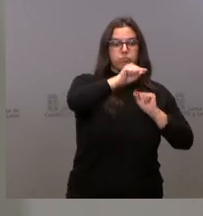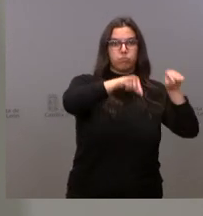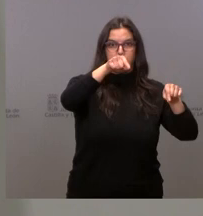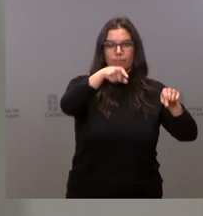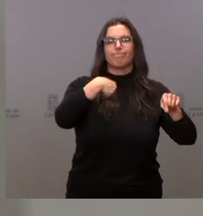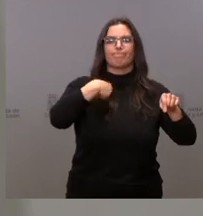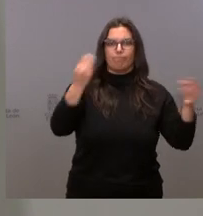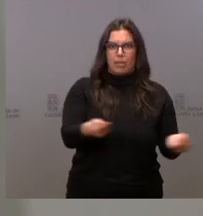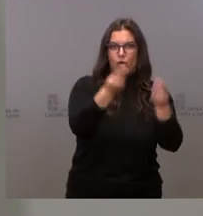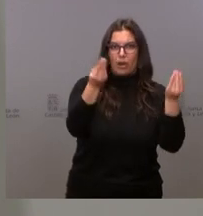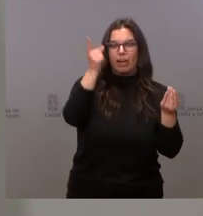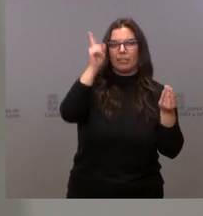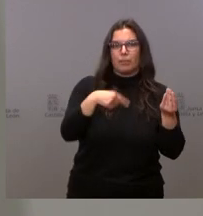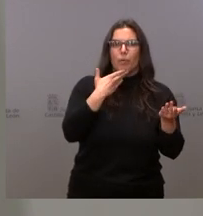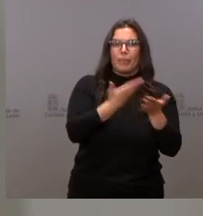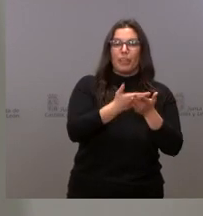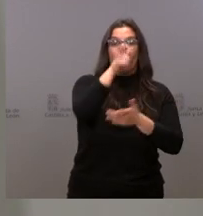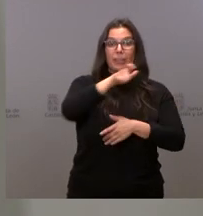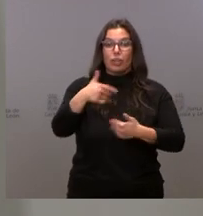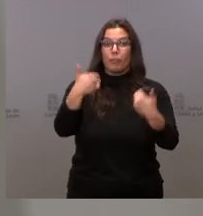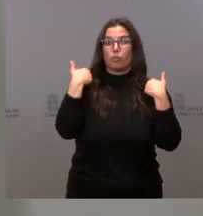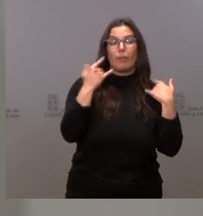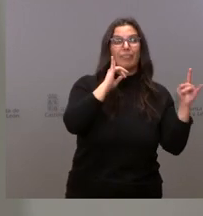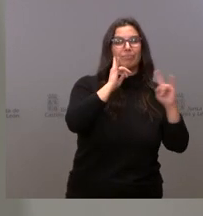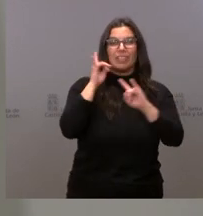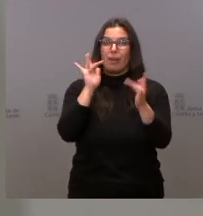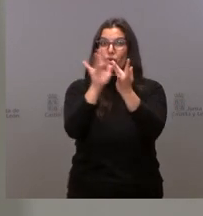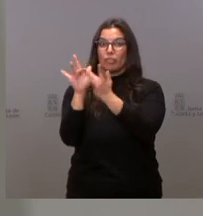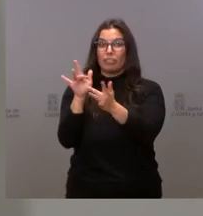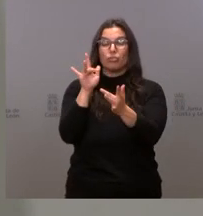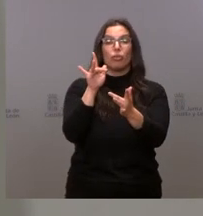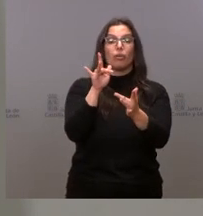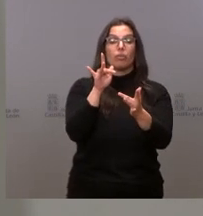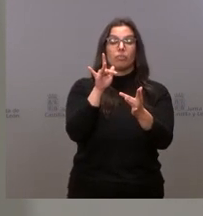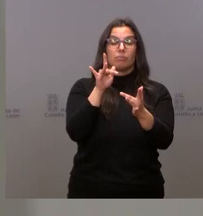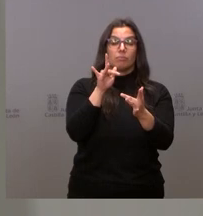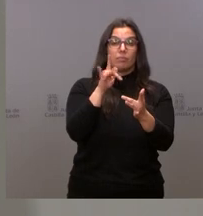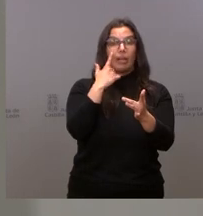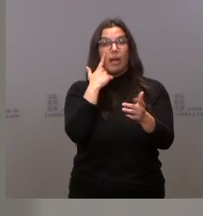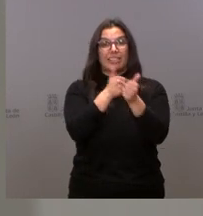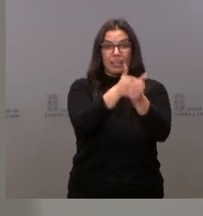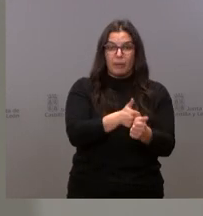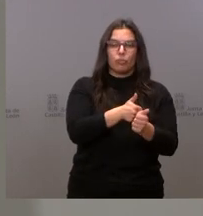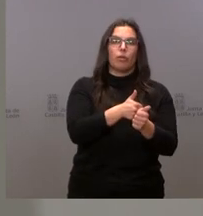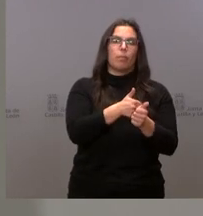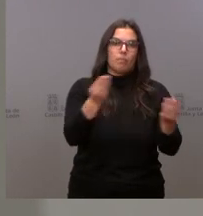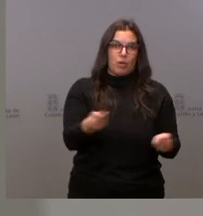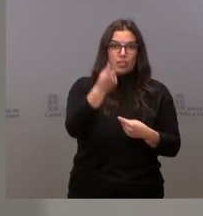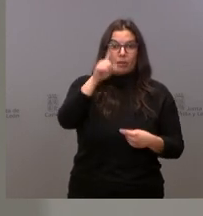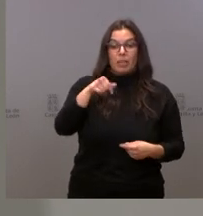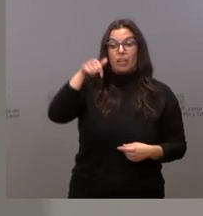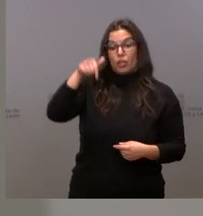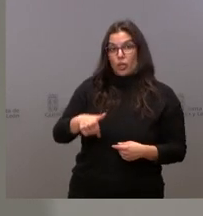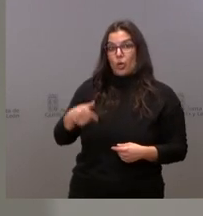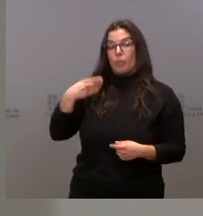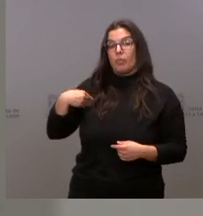nuestros rastreadores. Y vamos a valorar lo que salga hoy del Comité